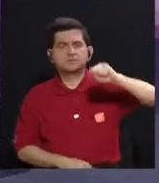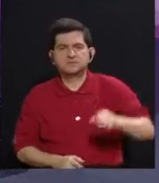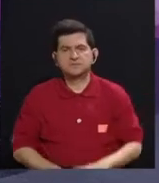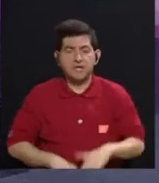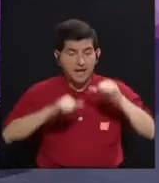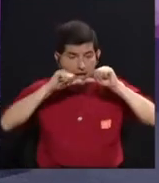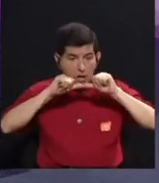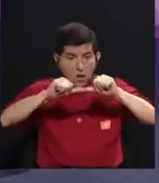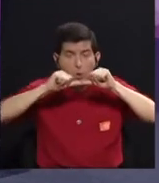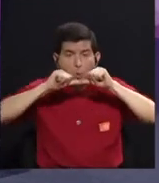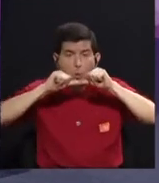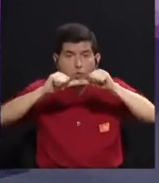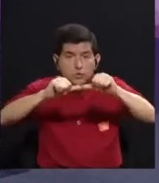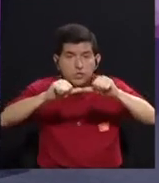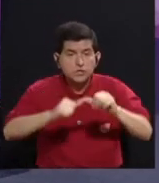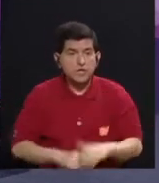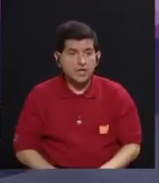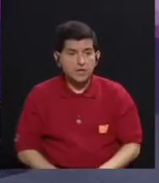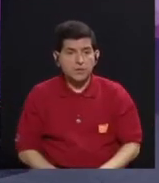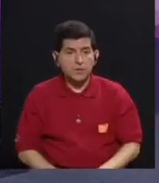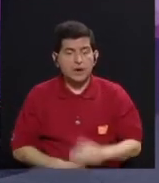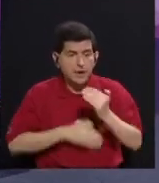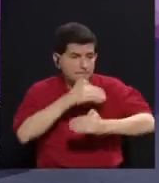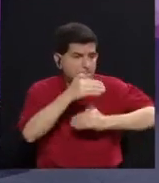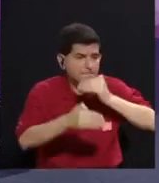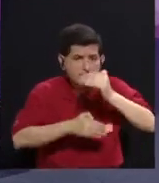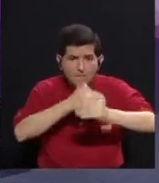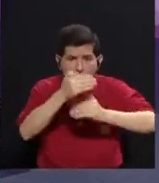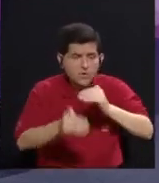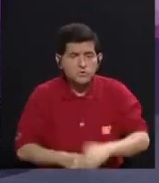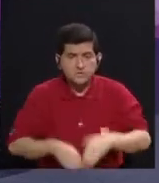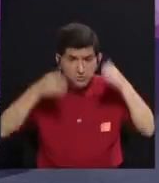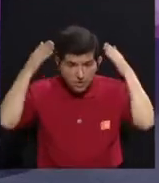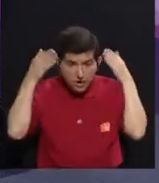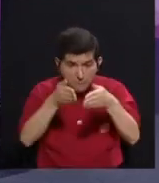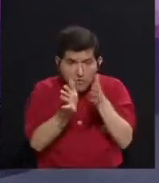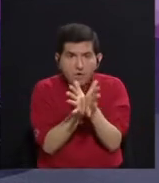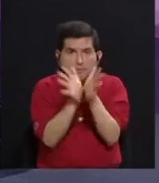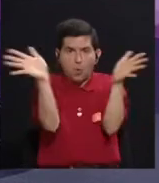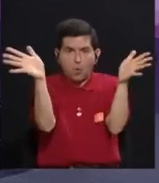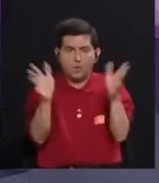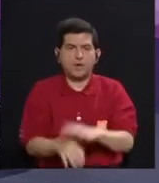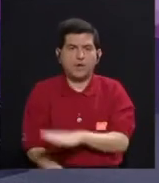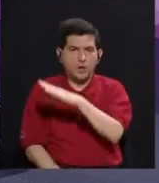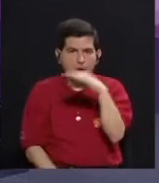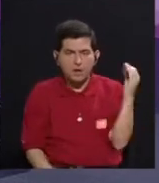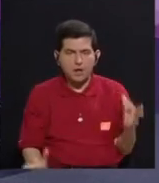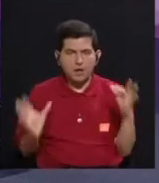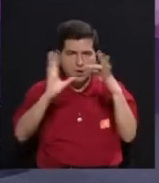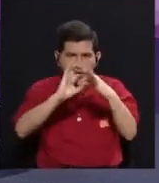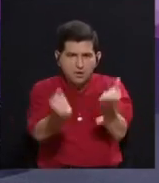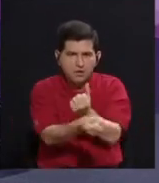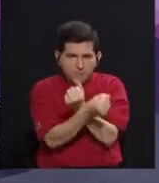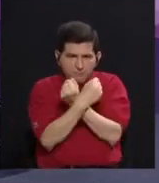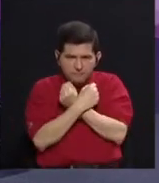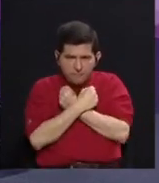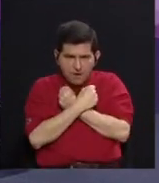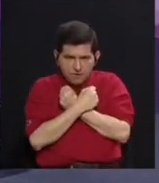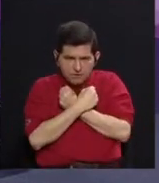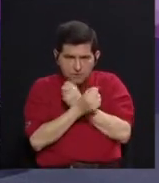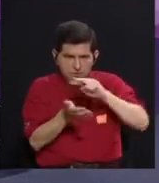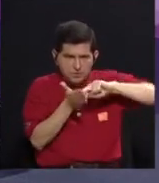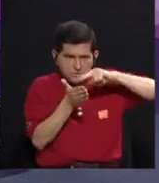constante, o está constantemente en el ojo público, y también tiene que ver con que el afecto se